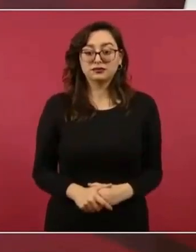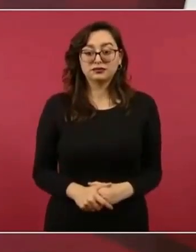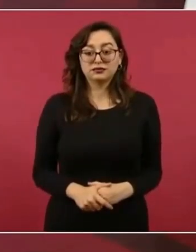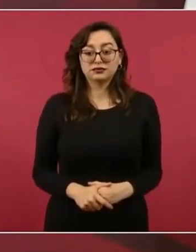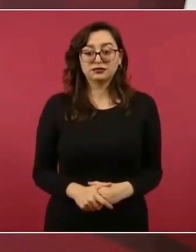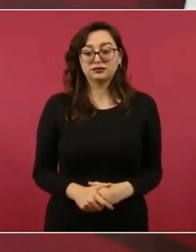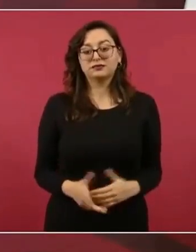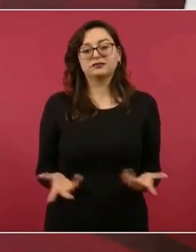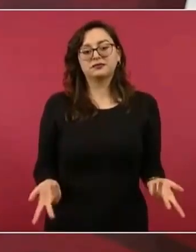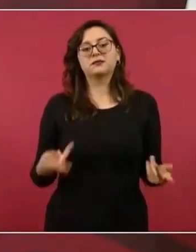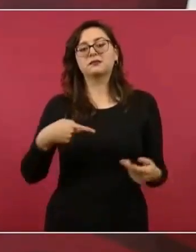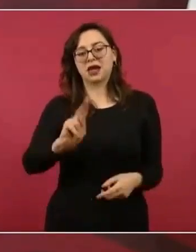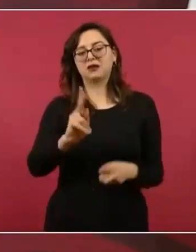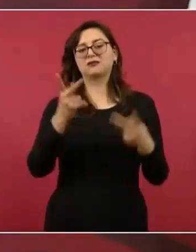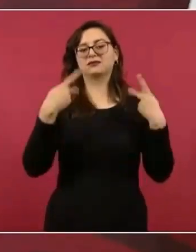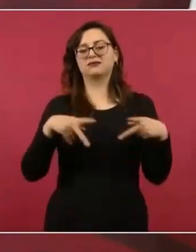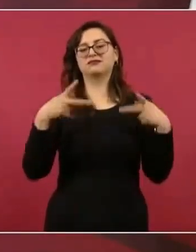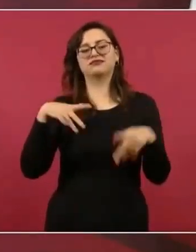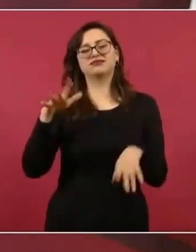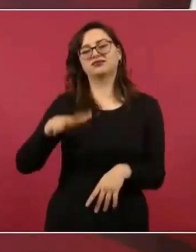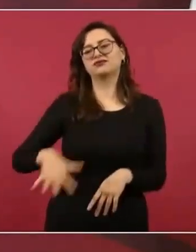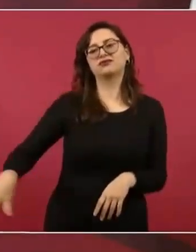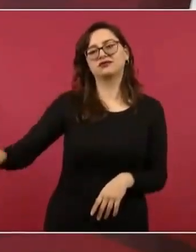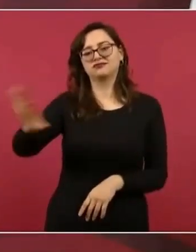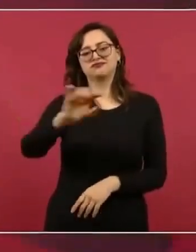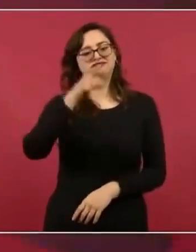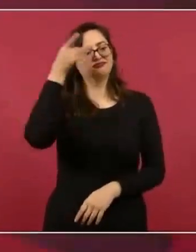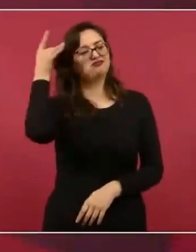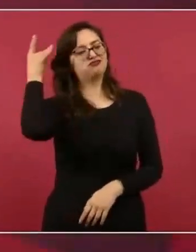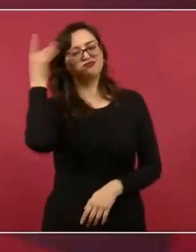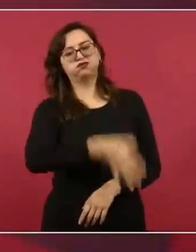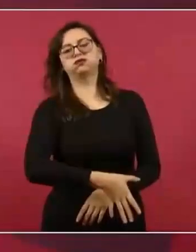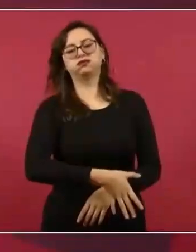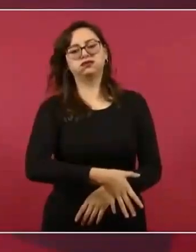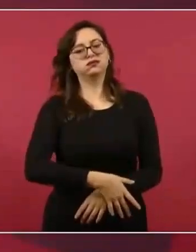Afortunadamente, la gente ya... está más consciente... consciente.